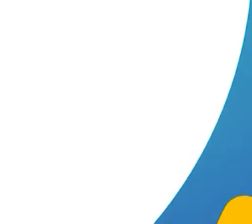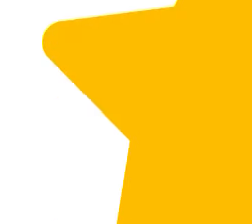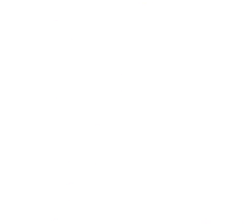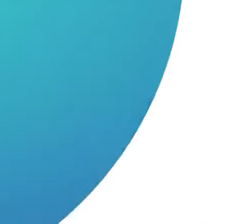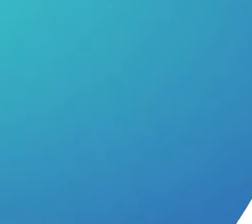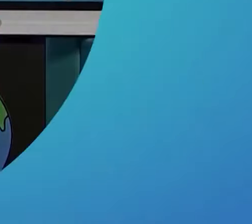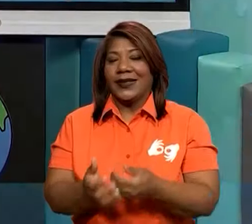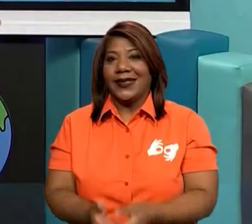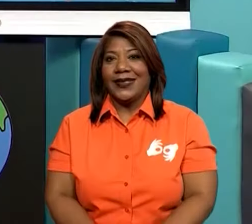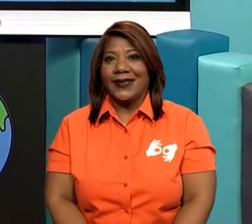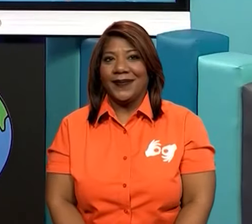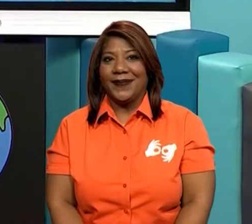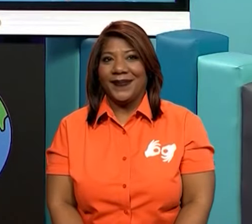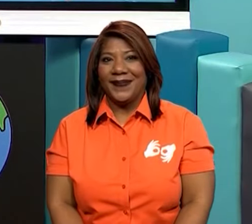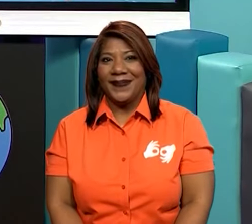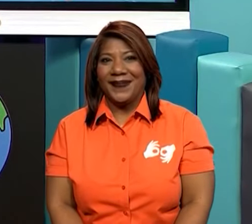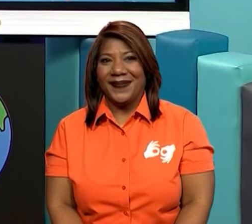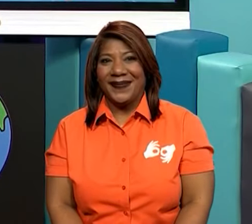fuerza.